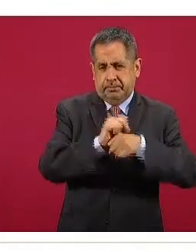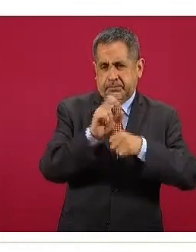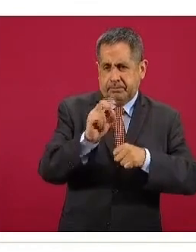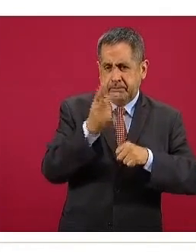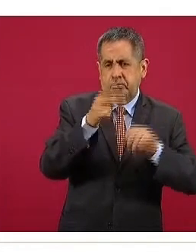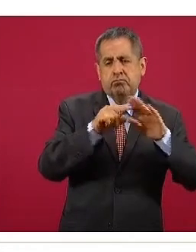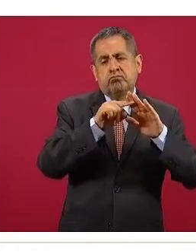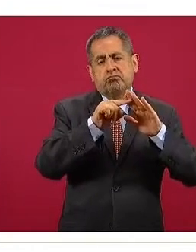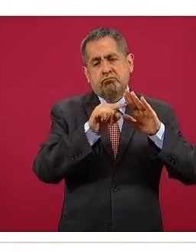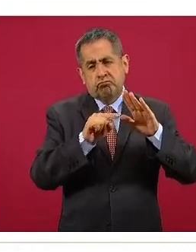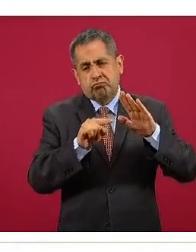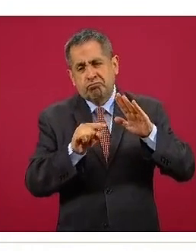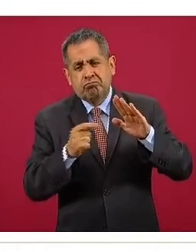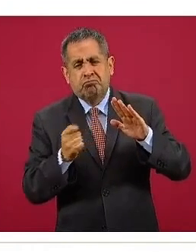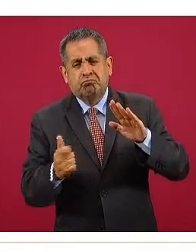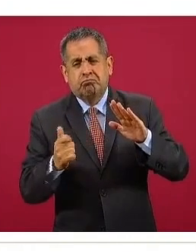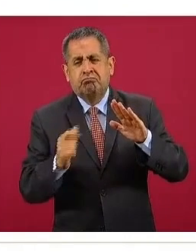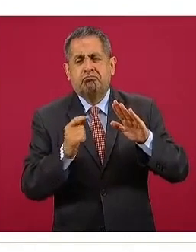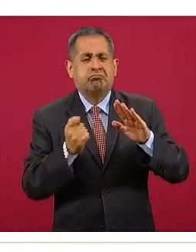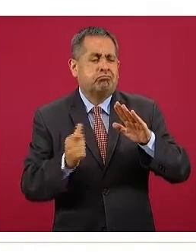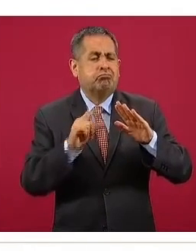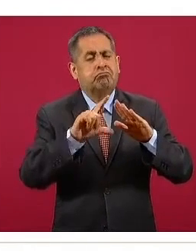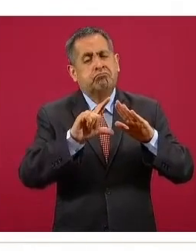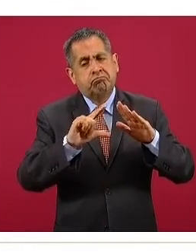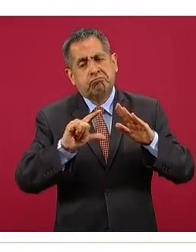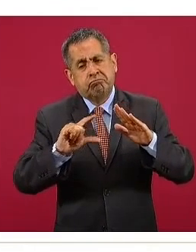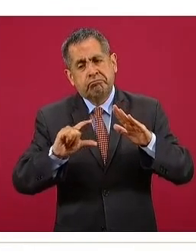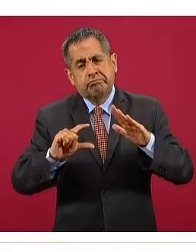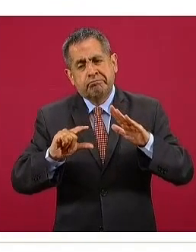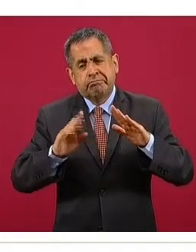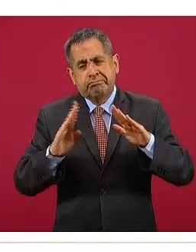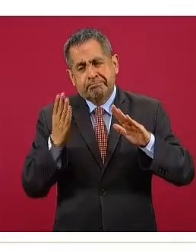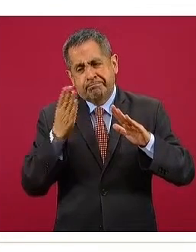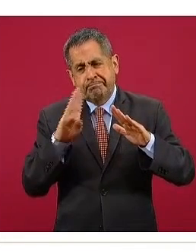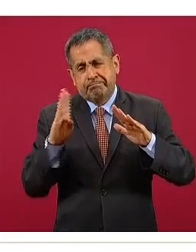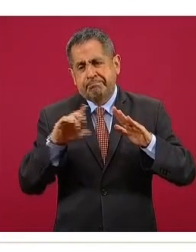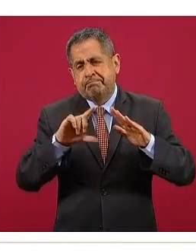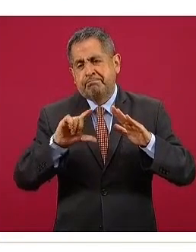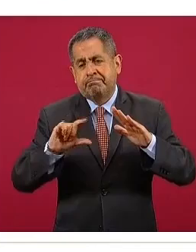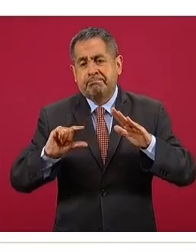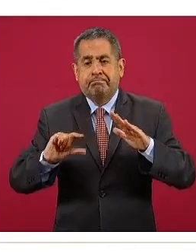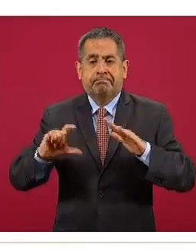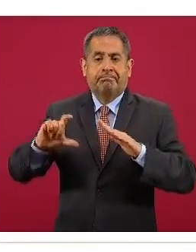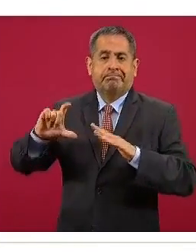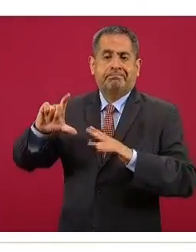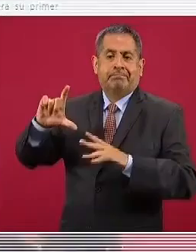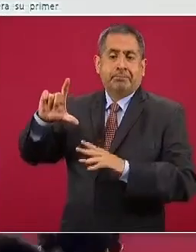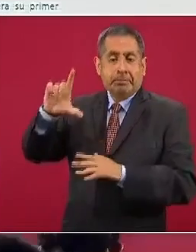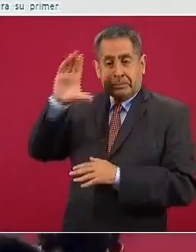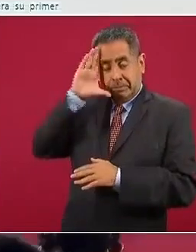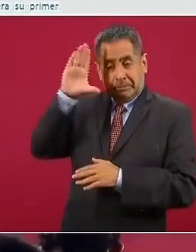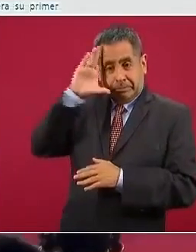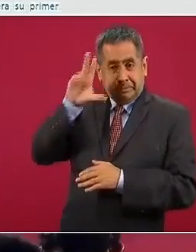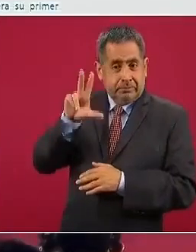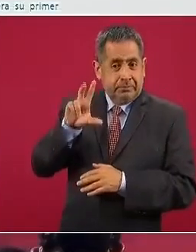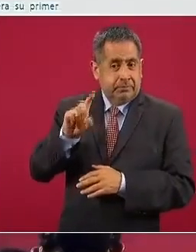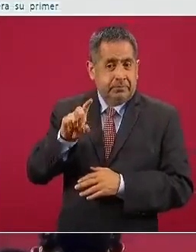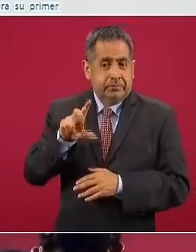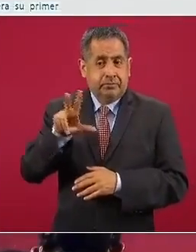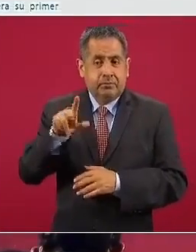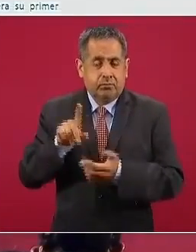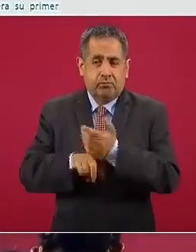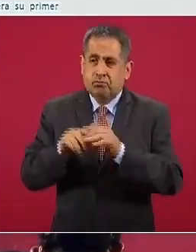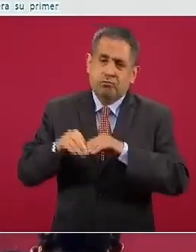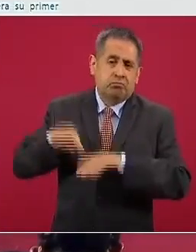después una pequeña fase de descenso con algunas variaciones y desde la semana 38 un claro incremento